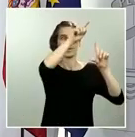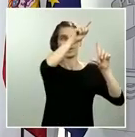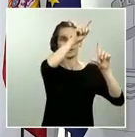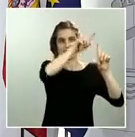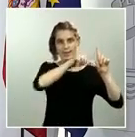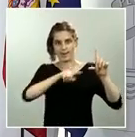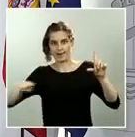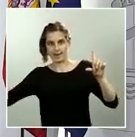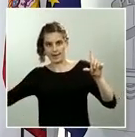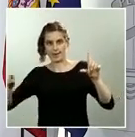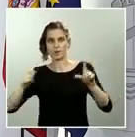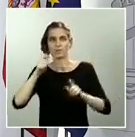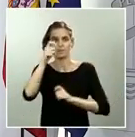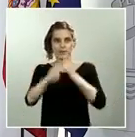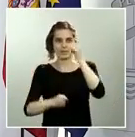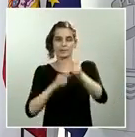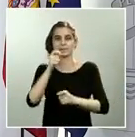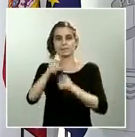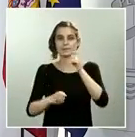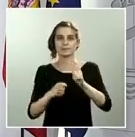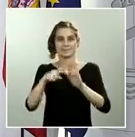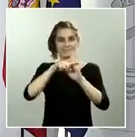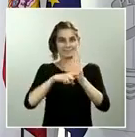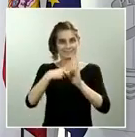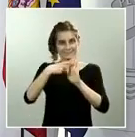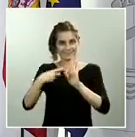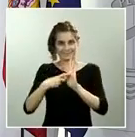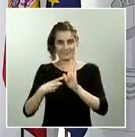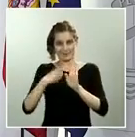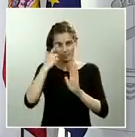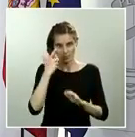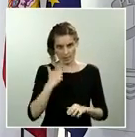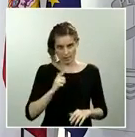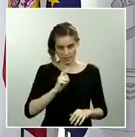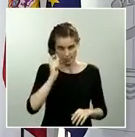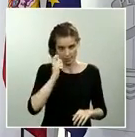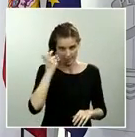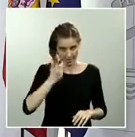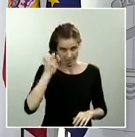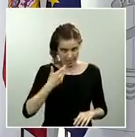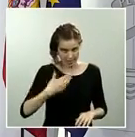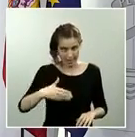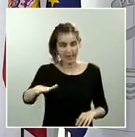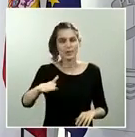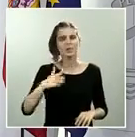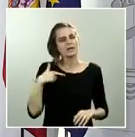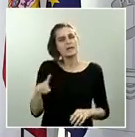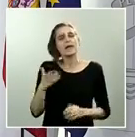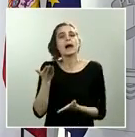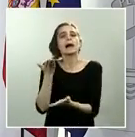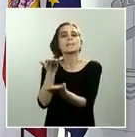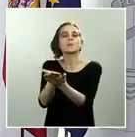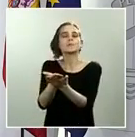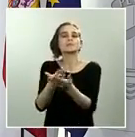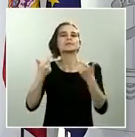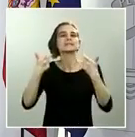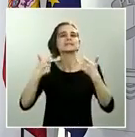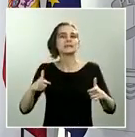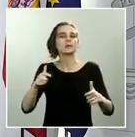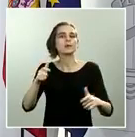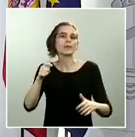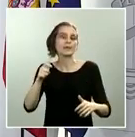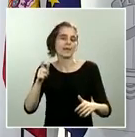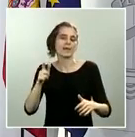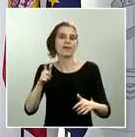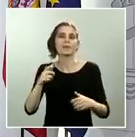posible desconfinamiento, una posible desescalada para el sector de la hostelería desde el 15 de junio. No sé qué